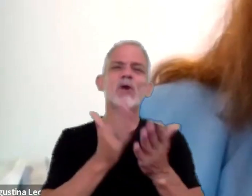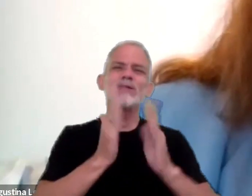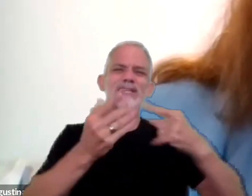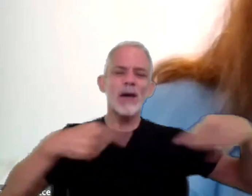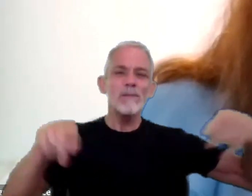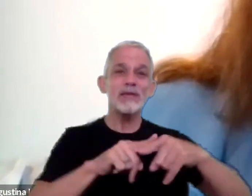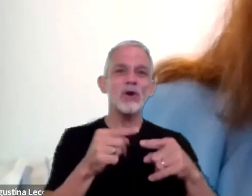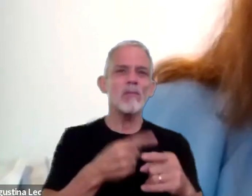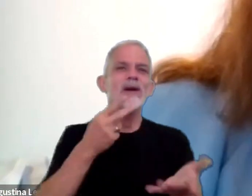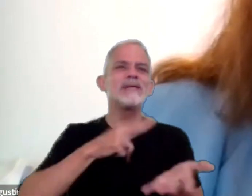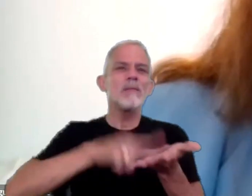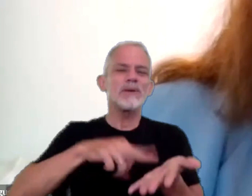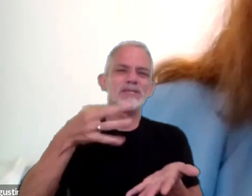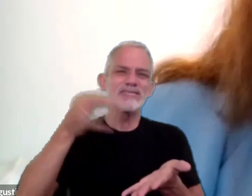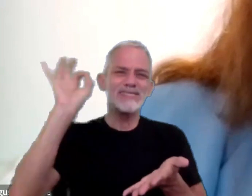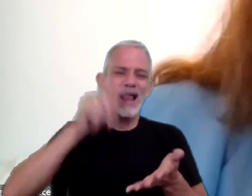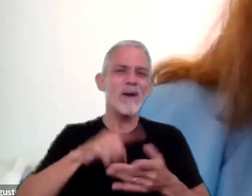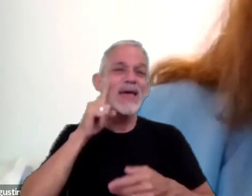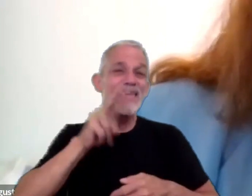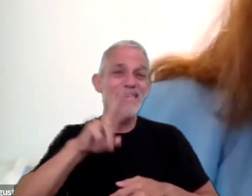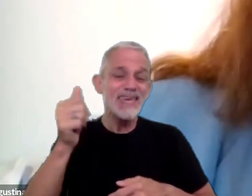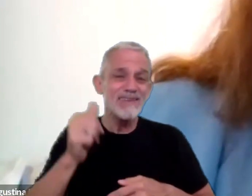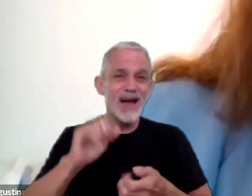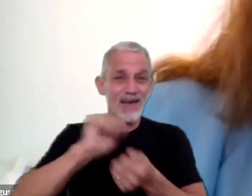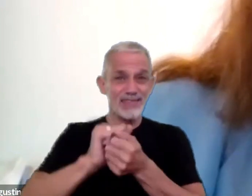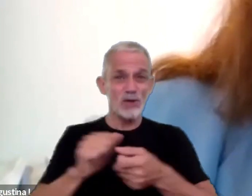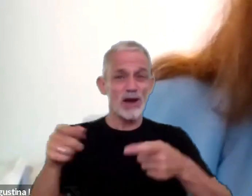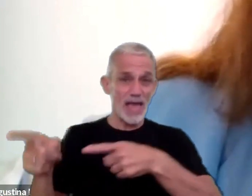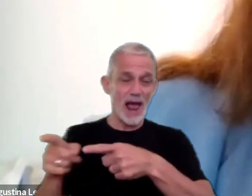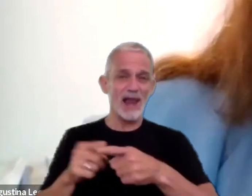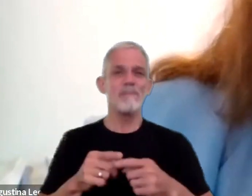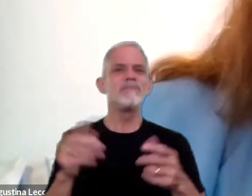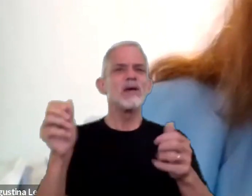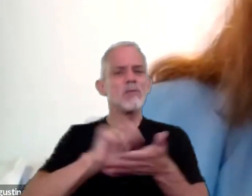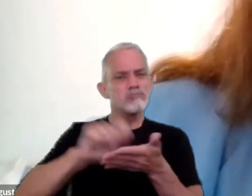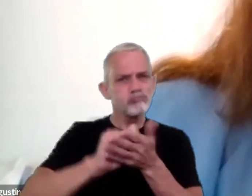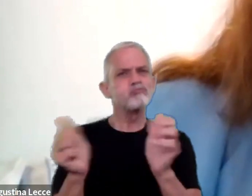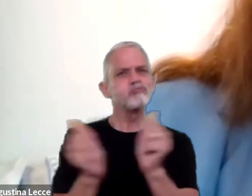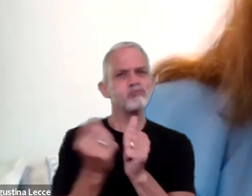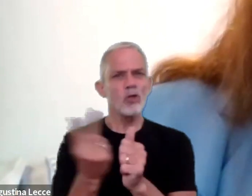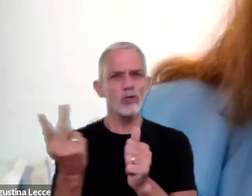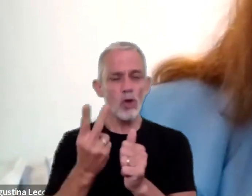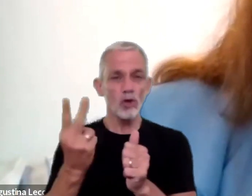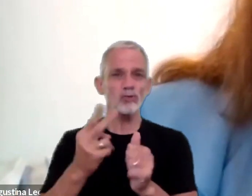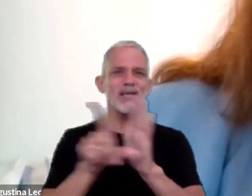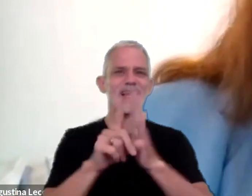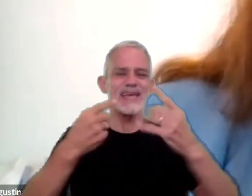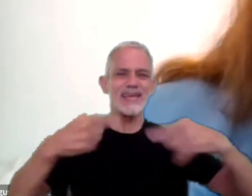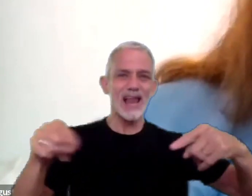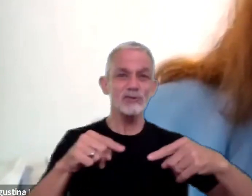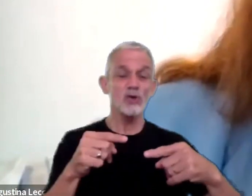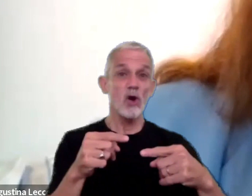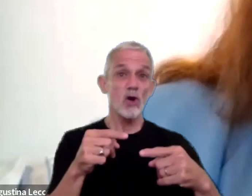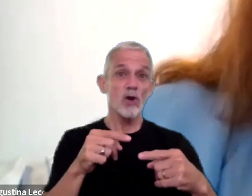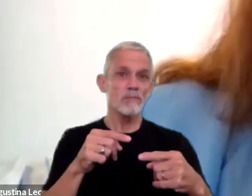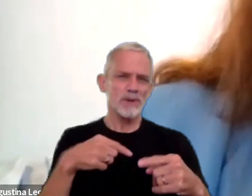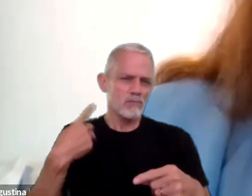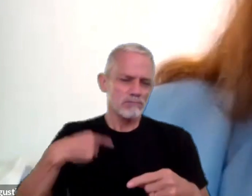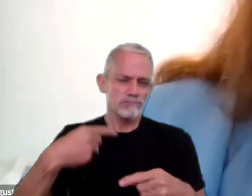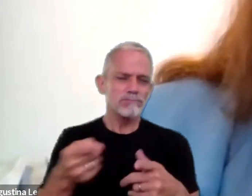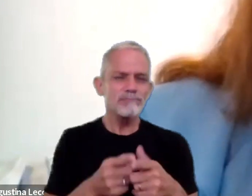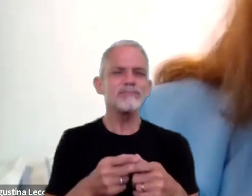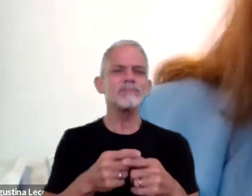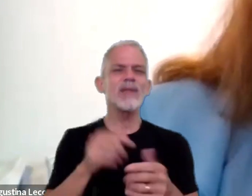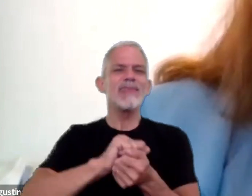Exenciones en el IVA de la editorial Osmar Gullati, coautora de la obra Legislación Usual Comentada, Editorial La